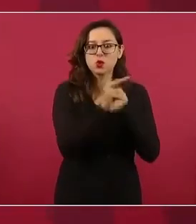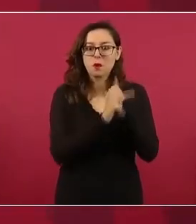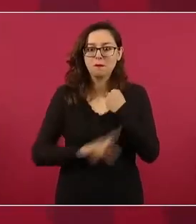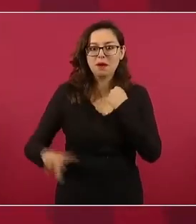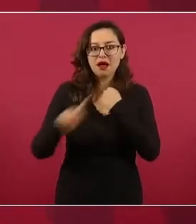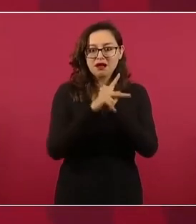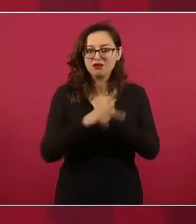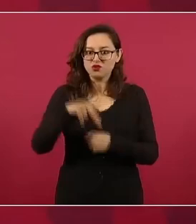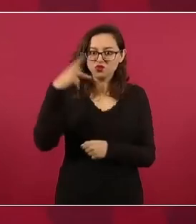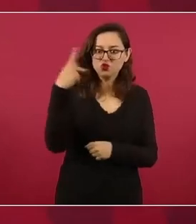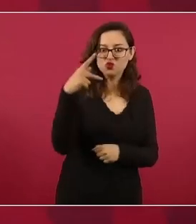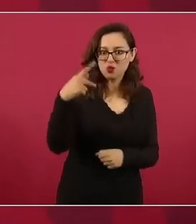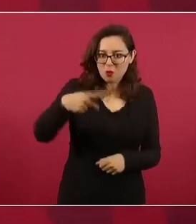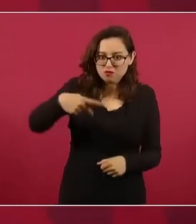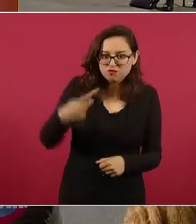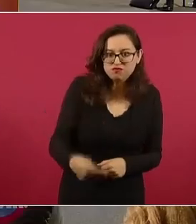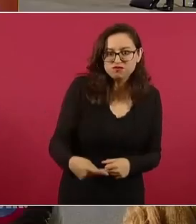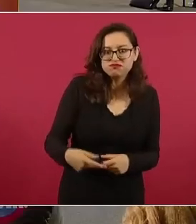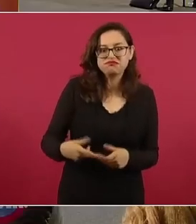sufra